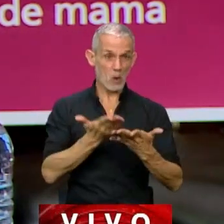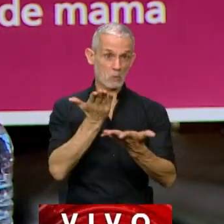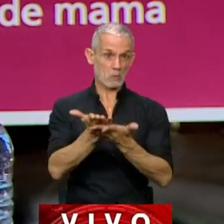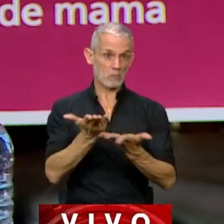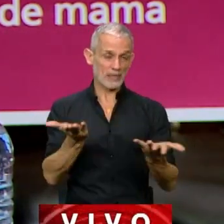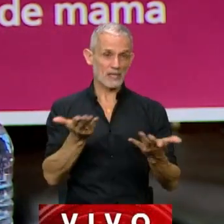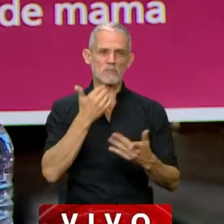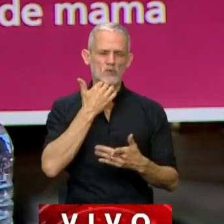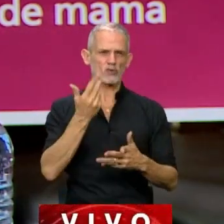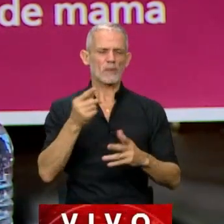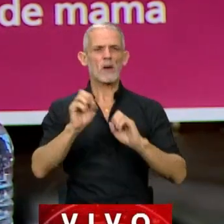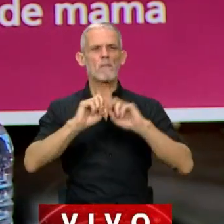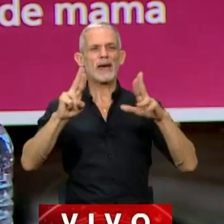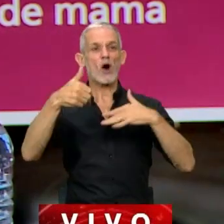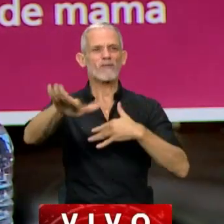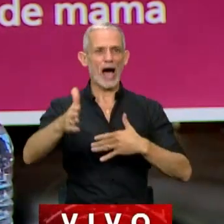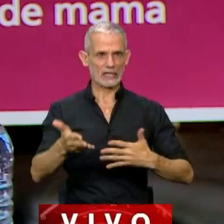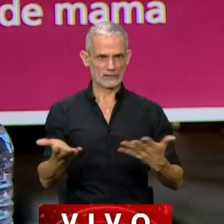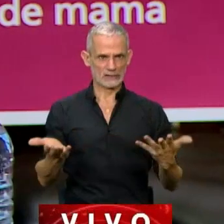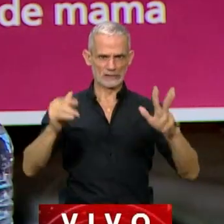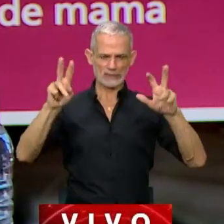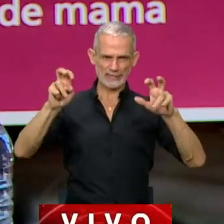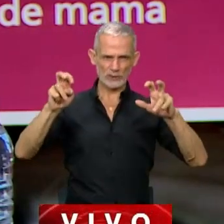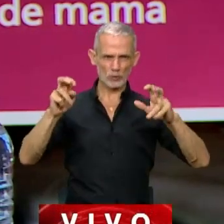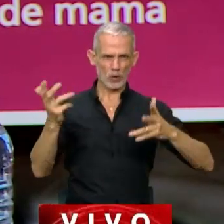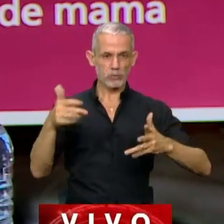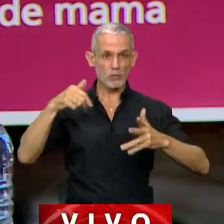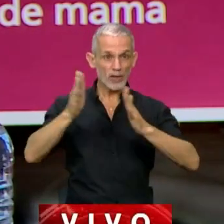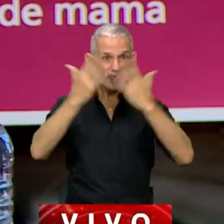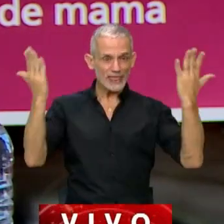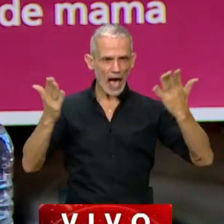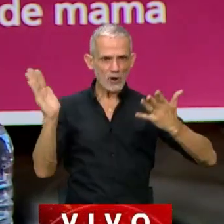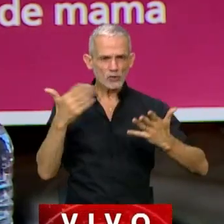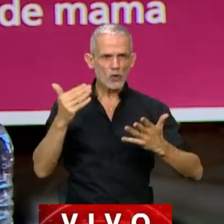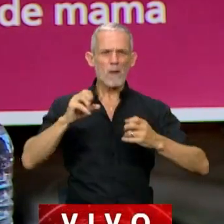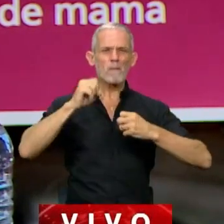plantea, no sé, lo peor está por venir, título que hoy estuvo en todos los diarios.